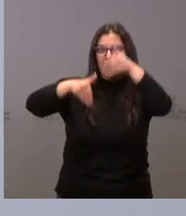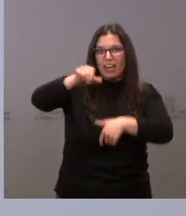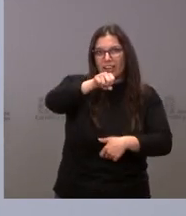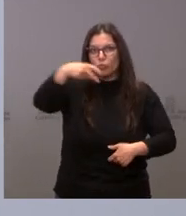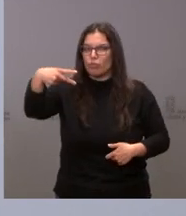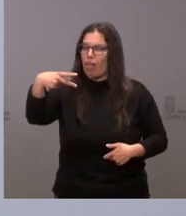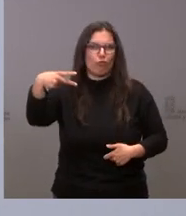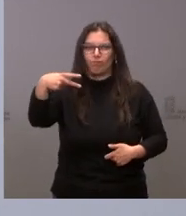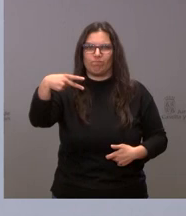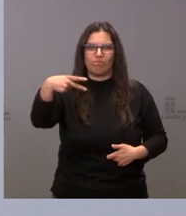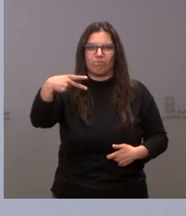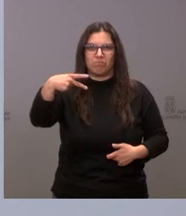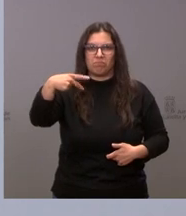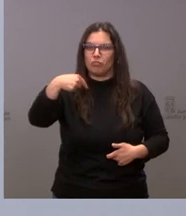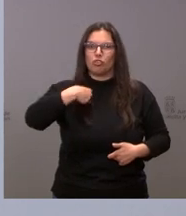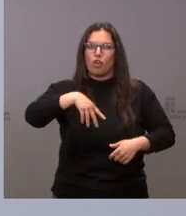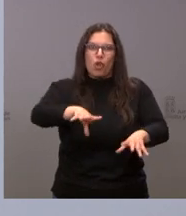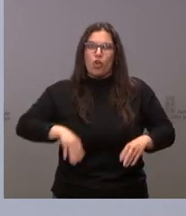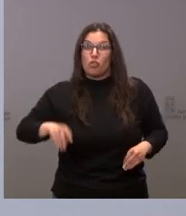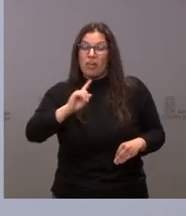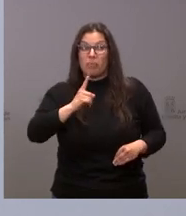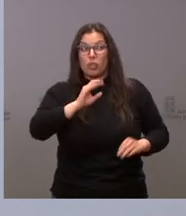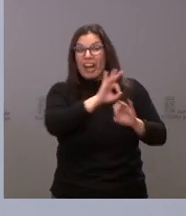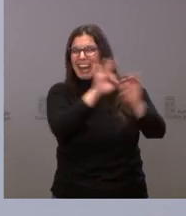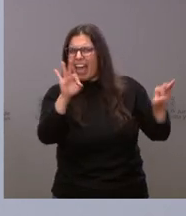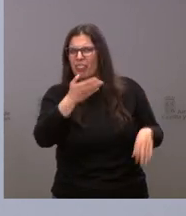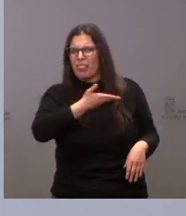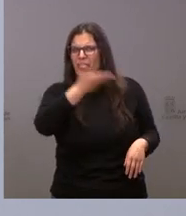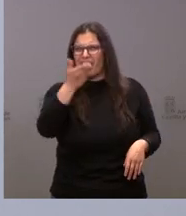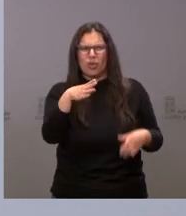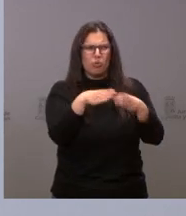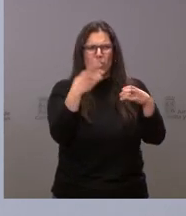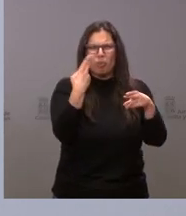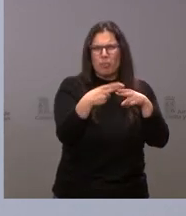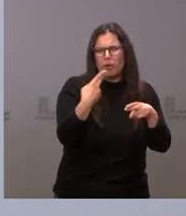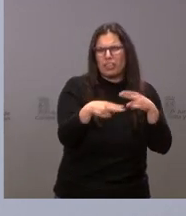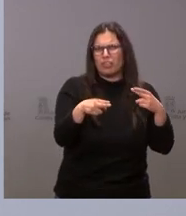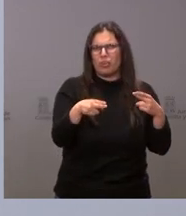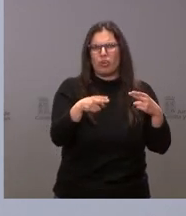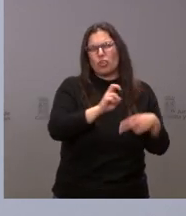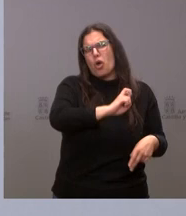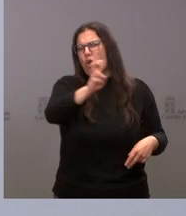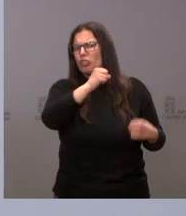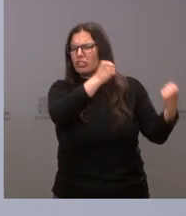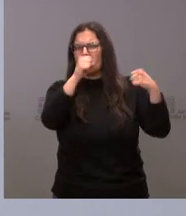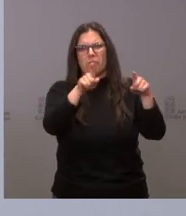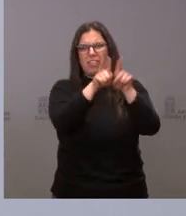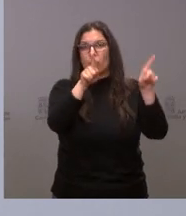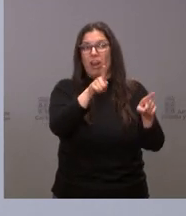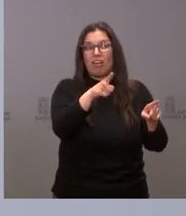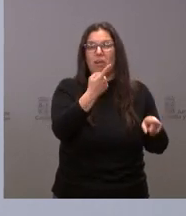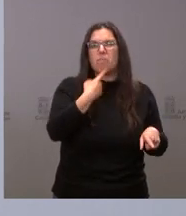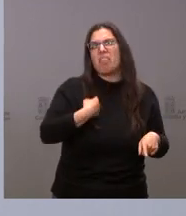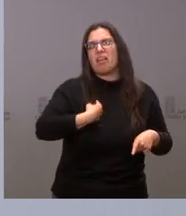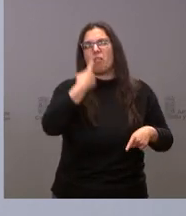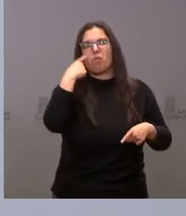No vamos a consentir desde luego de nadie formaciones políticas o otras instituciones que nos